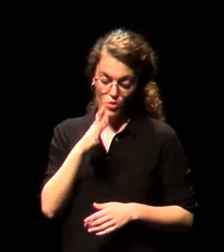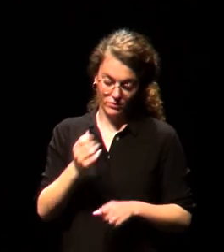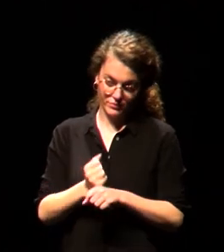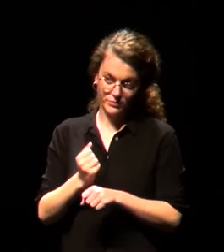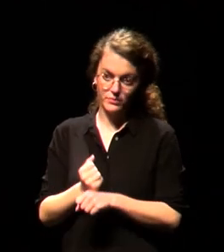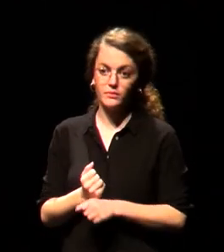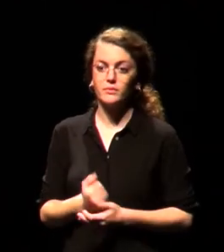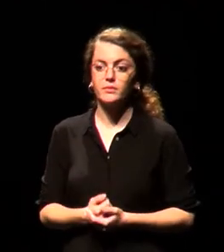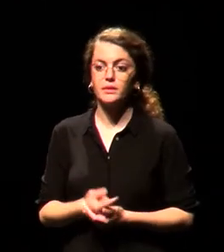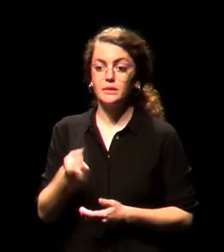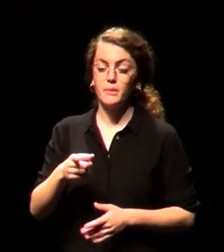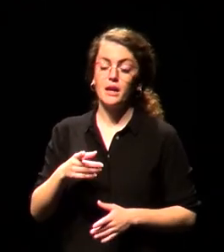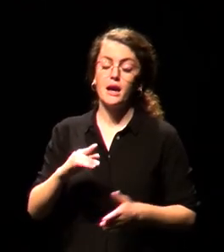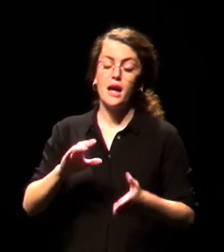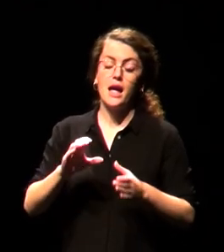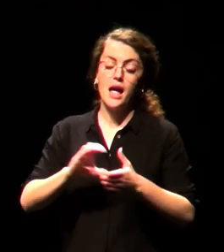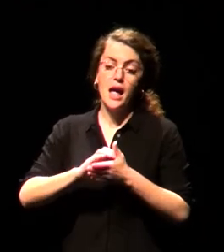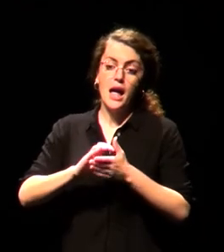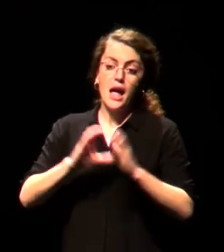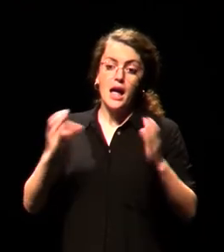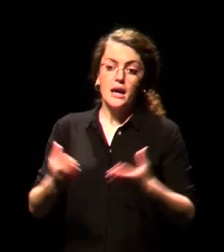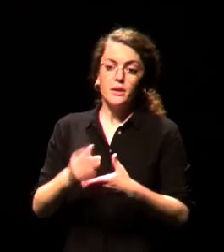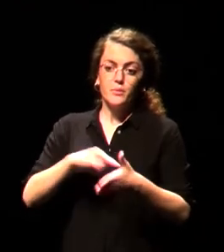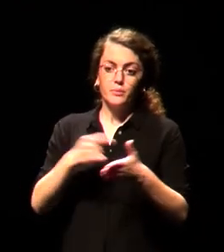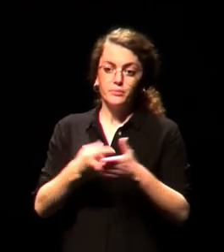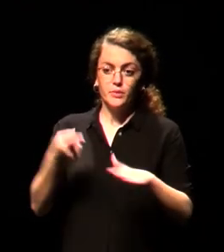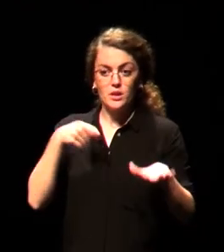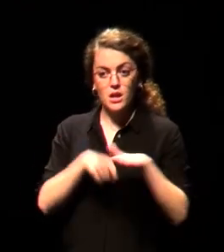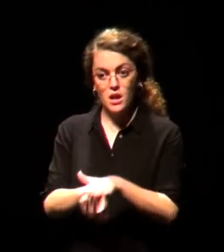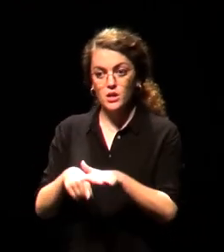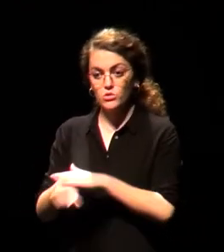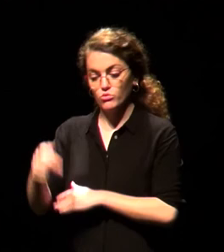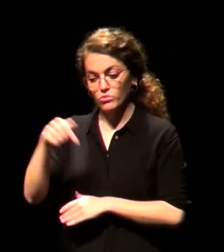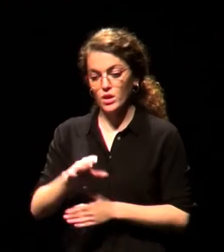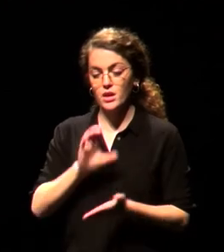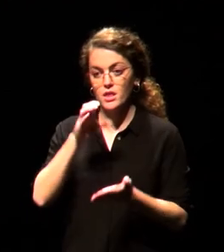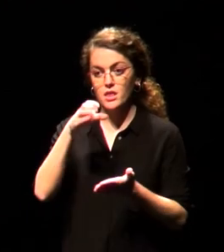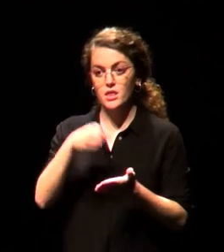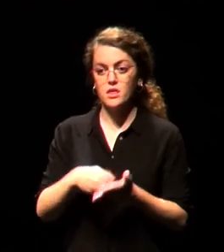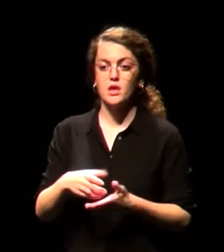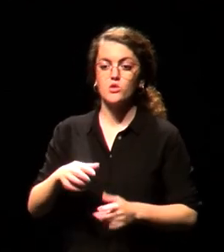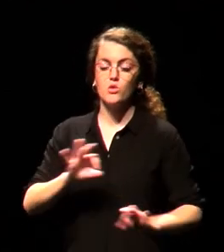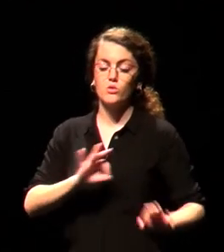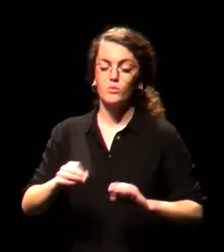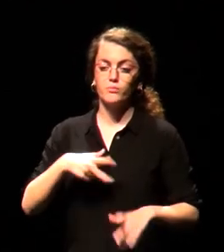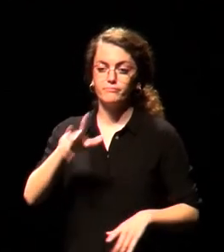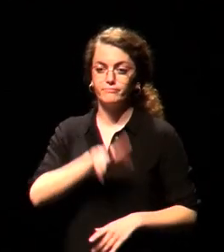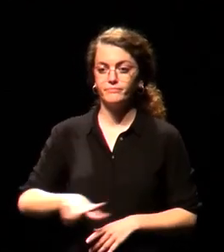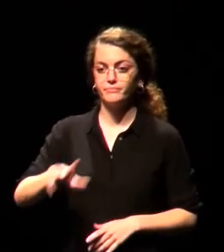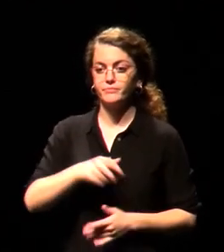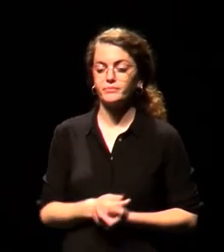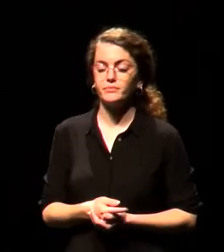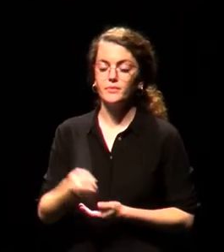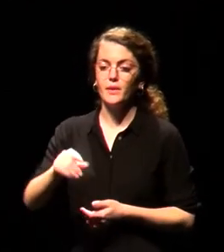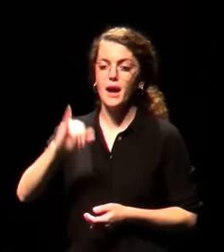gestión del Centro Dramático Nacional que se han implicado con entusiasmo en la buena marcha de estas sesiones de trabajo. Y también, por supuesto, a